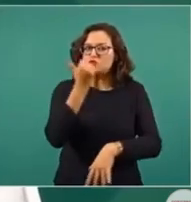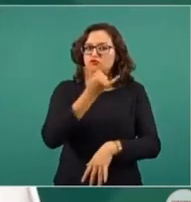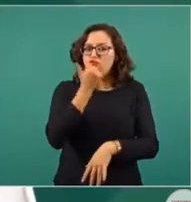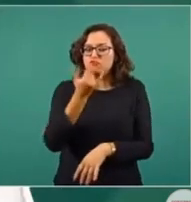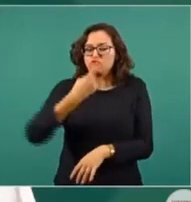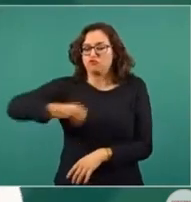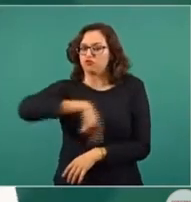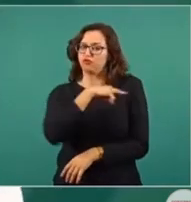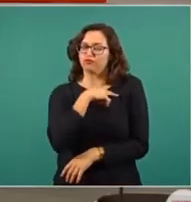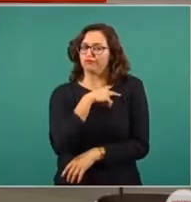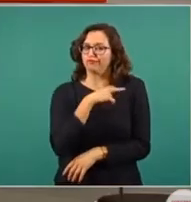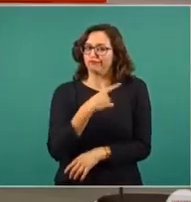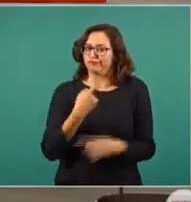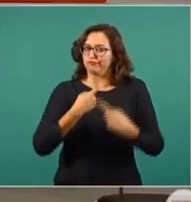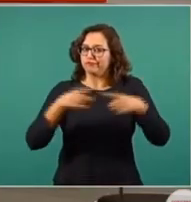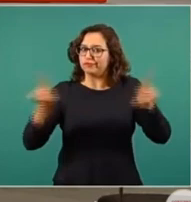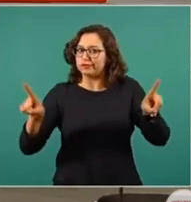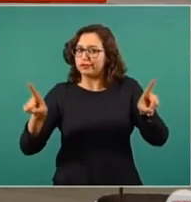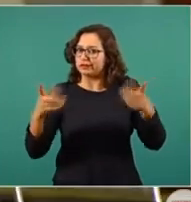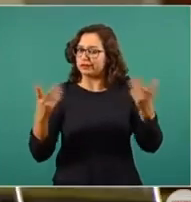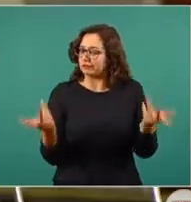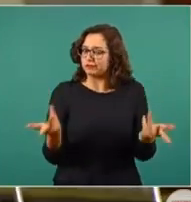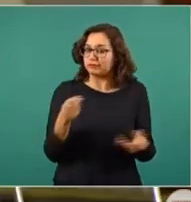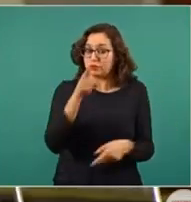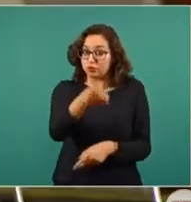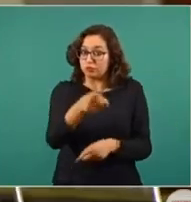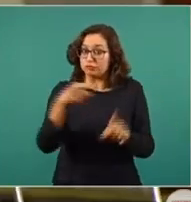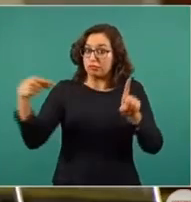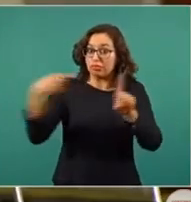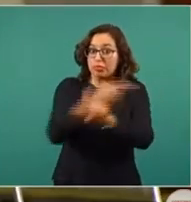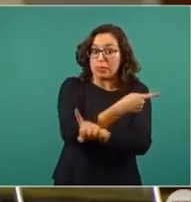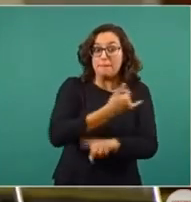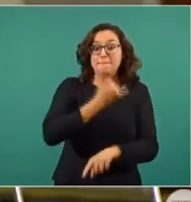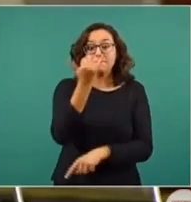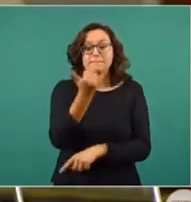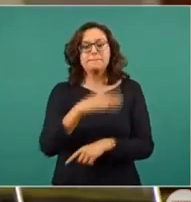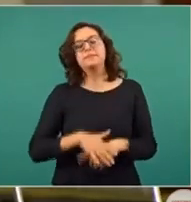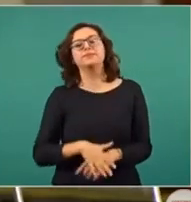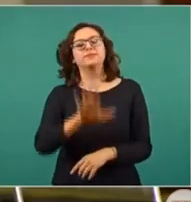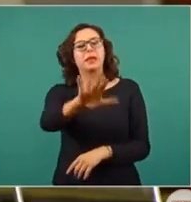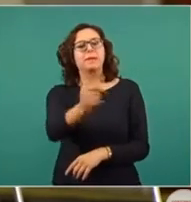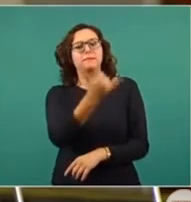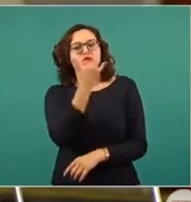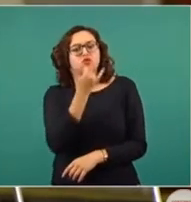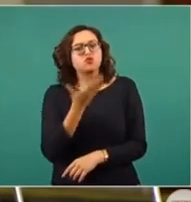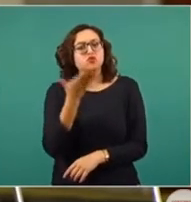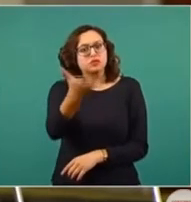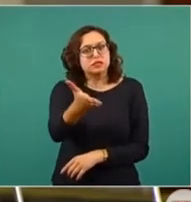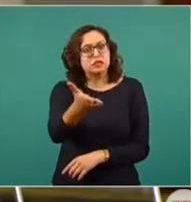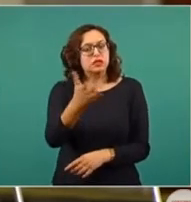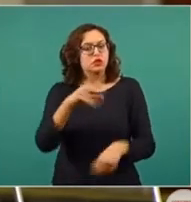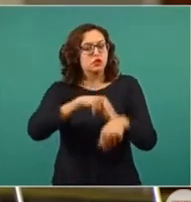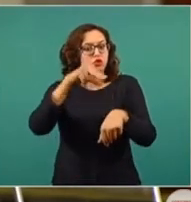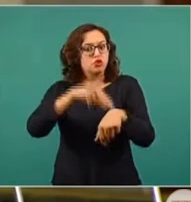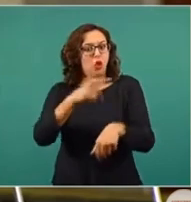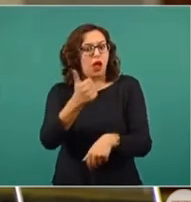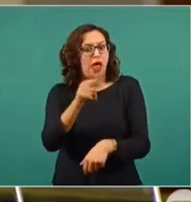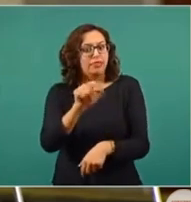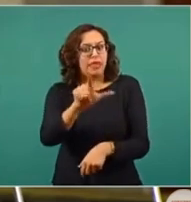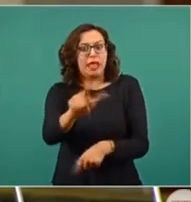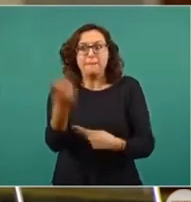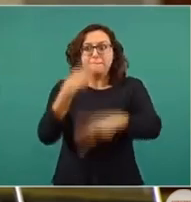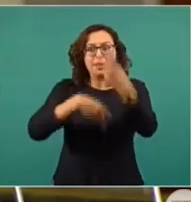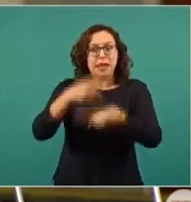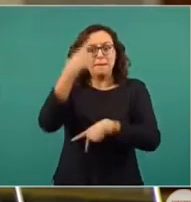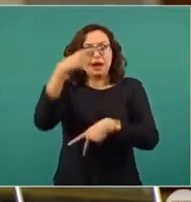público, y eso no es correcto. Doctor Gatell, usted está aquí para dar tranquilidad al público que lo ve, ¿no?